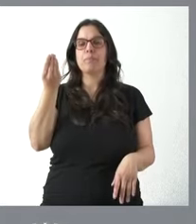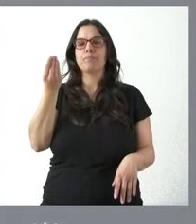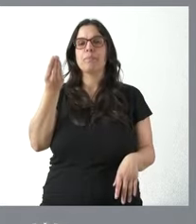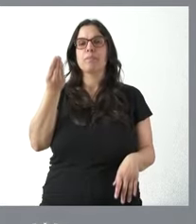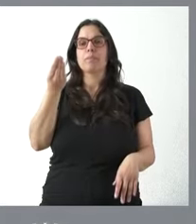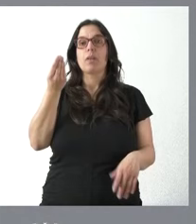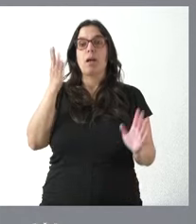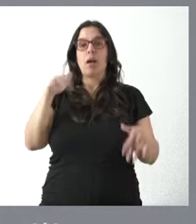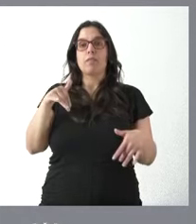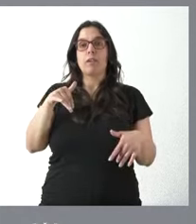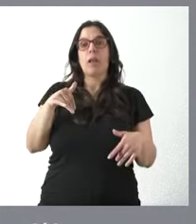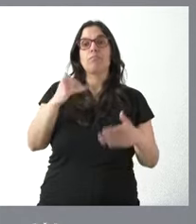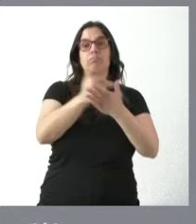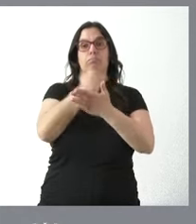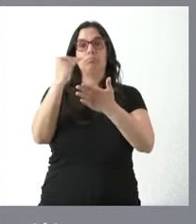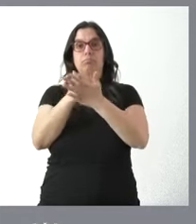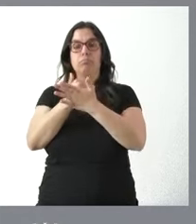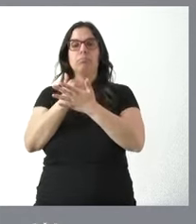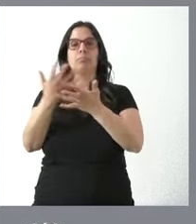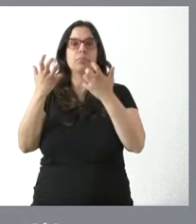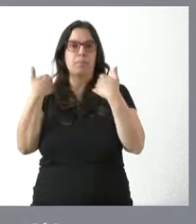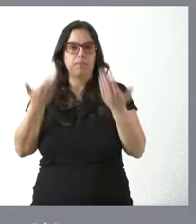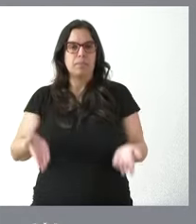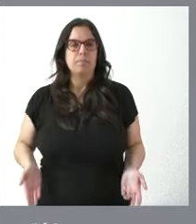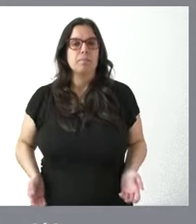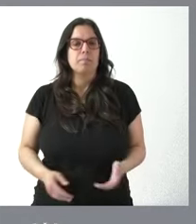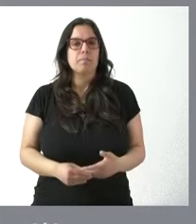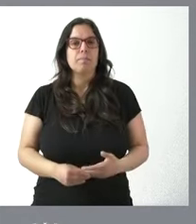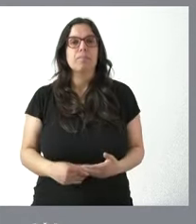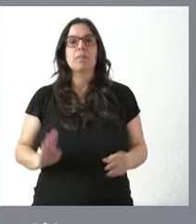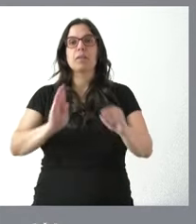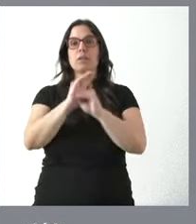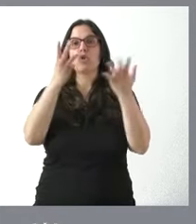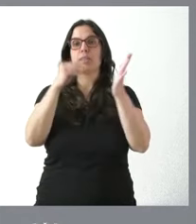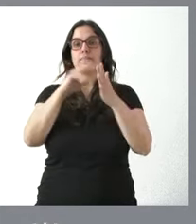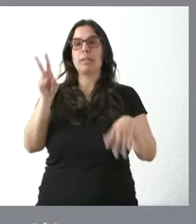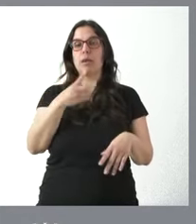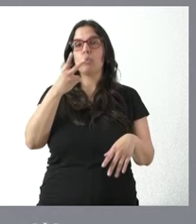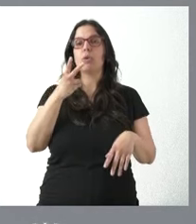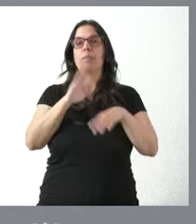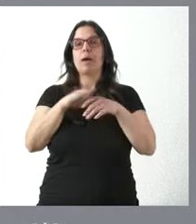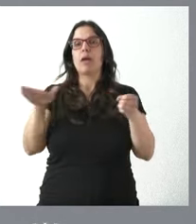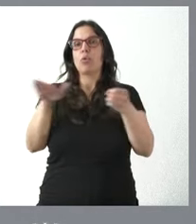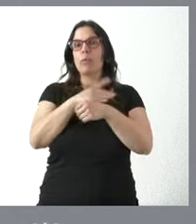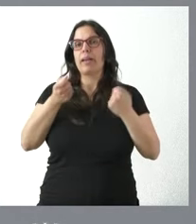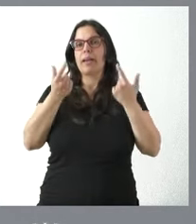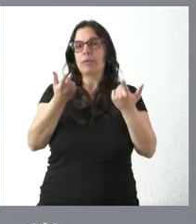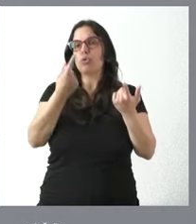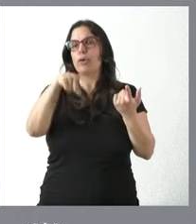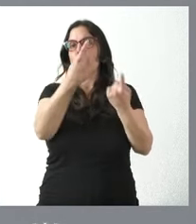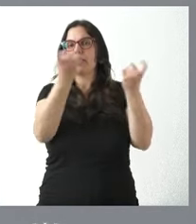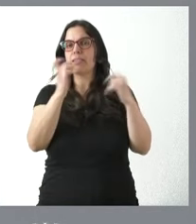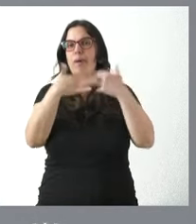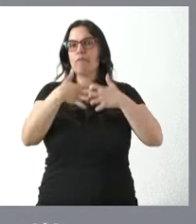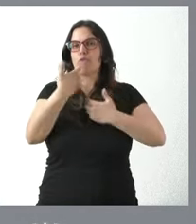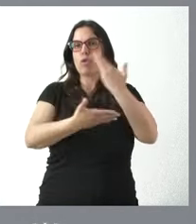consiguiente mejora de la rentabilidad de las explotaciones. Esta ayuda de 80.000 euros se destina a sufragar los gastos necesarios para el funcionamiento